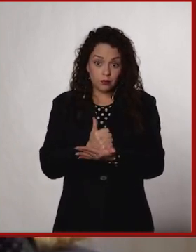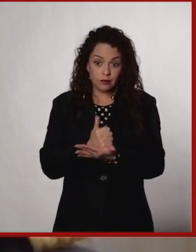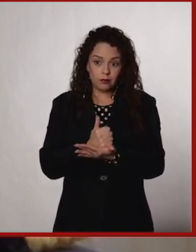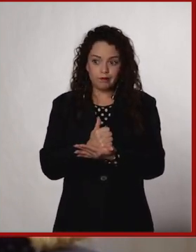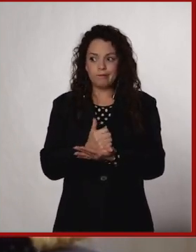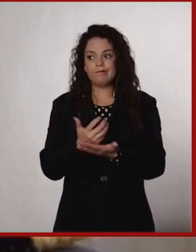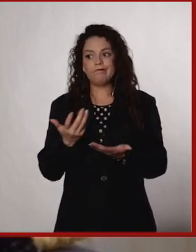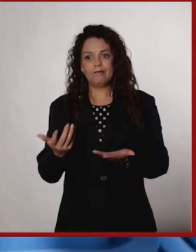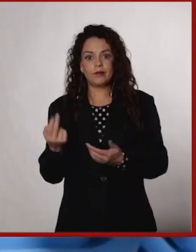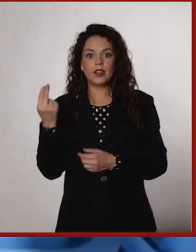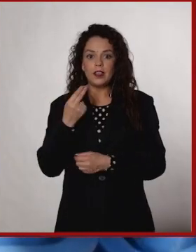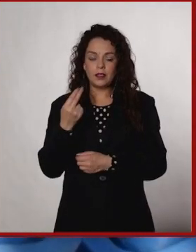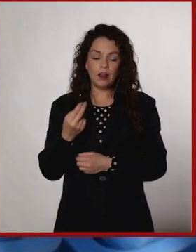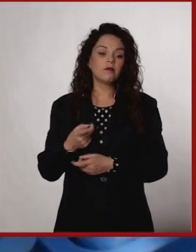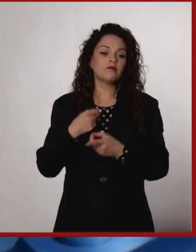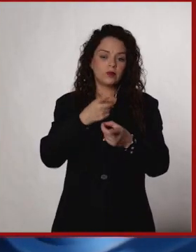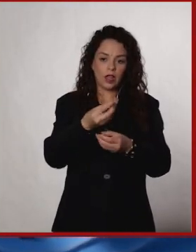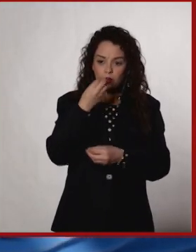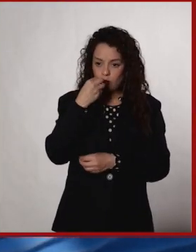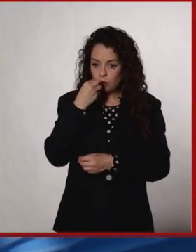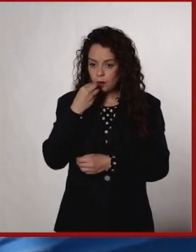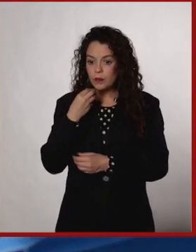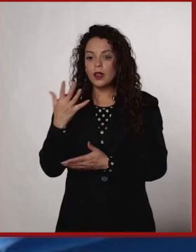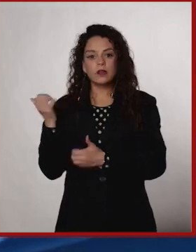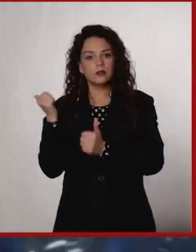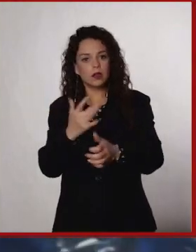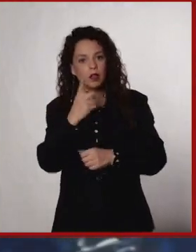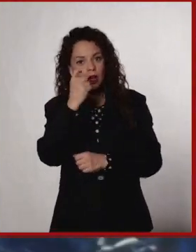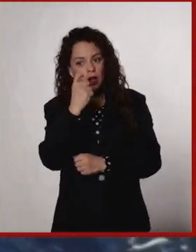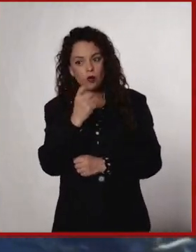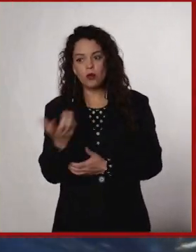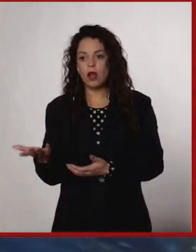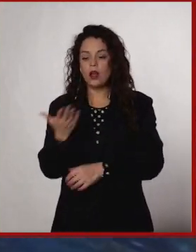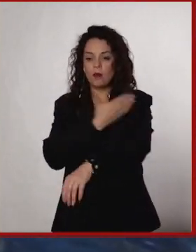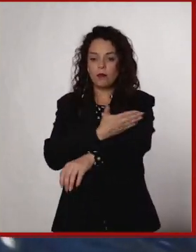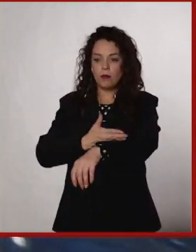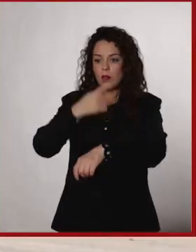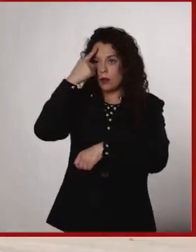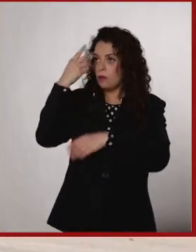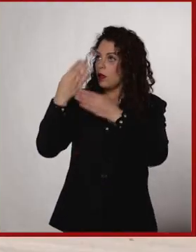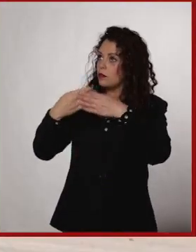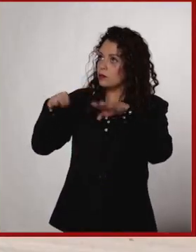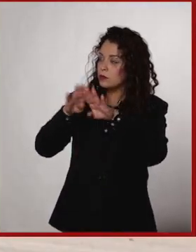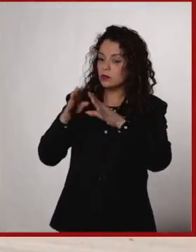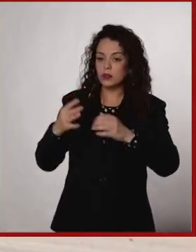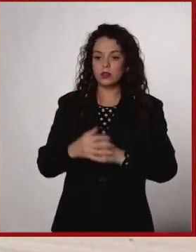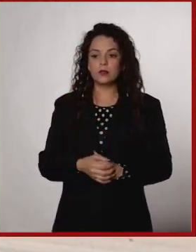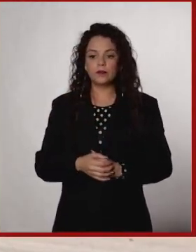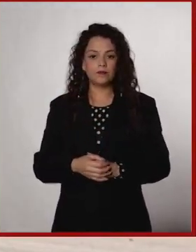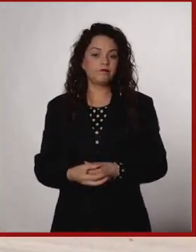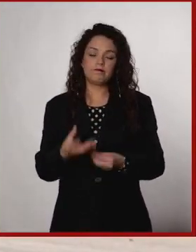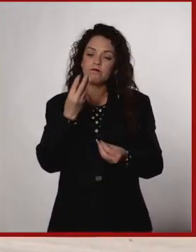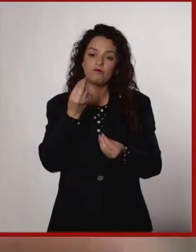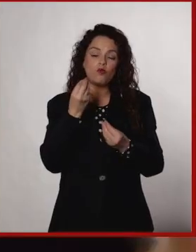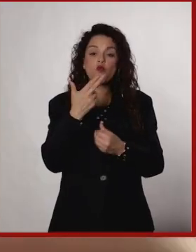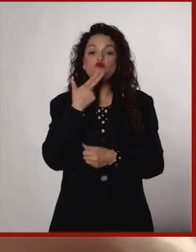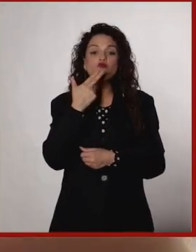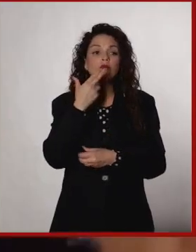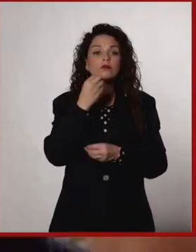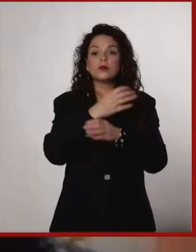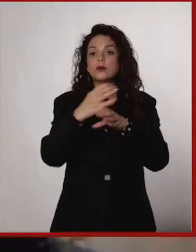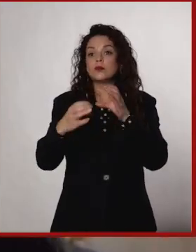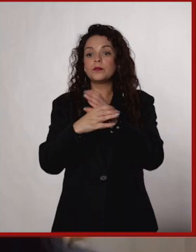metropolitana, pues ahora hay que alimentar a esas personas, hay que llevarles agua, hay que llevarles madera para sus casas. Somos unos